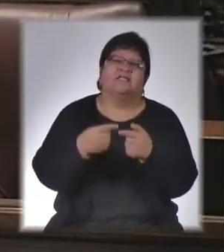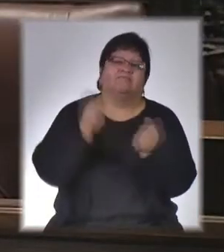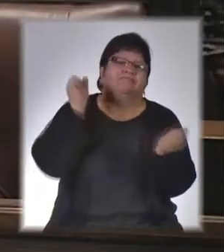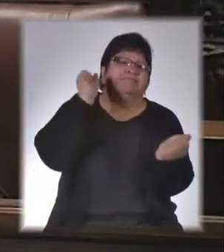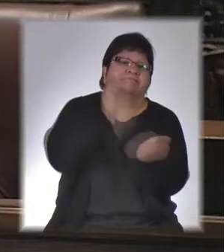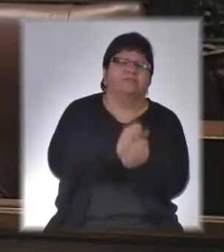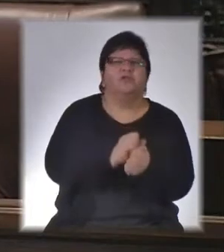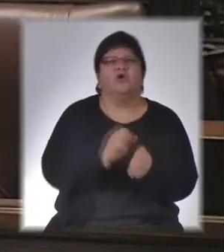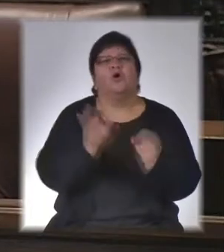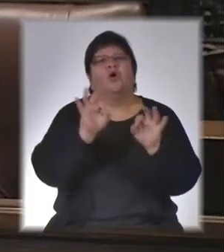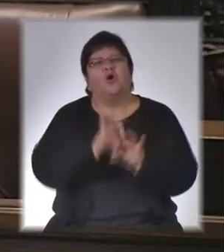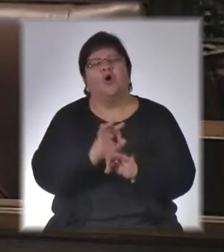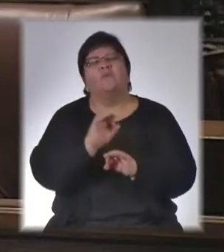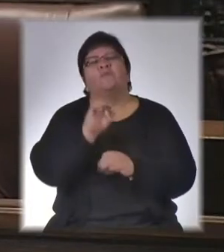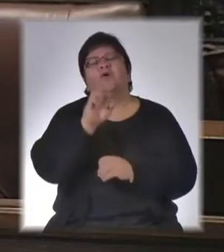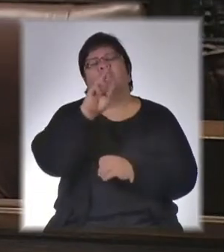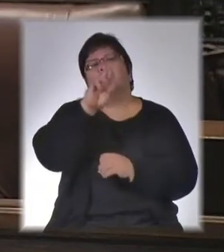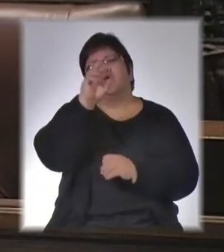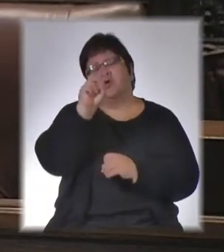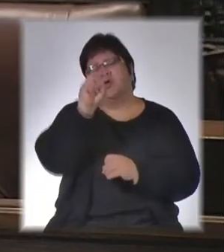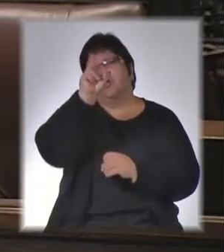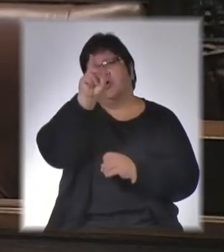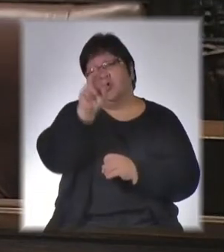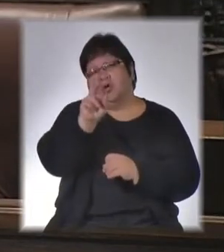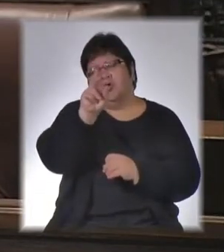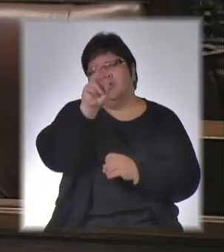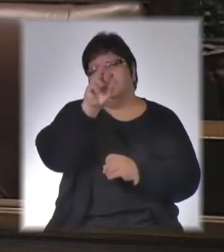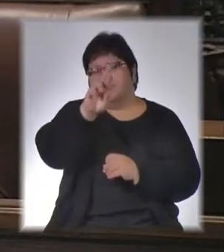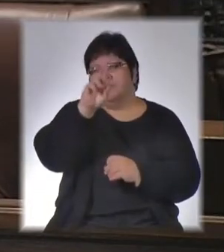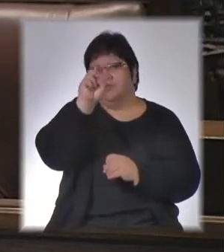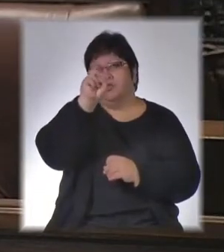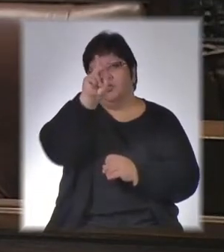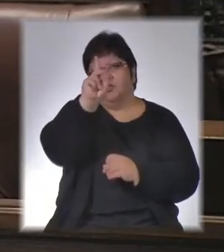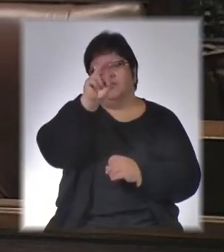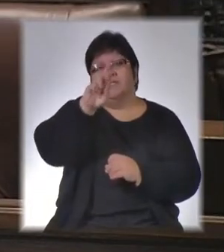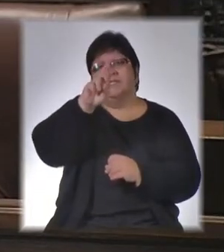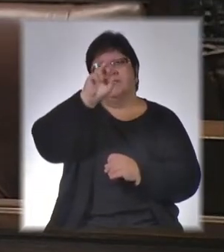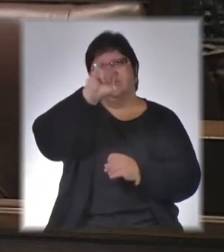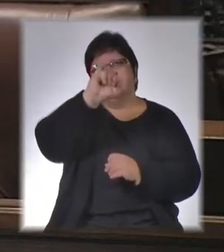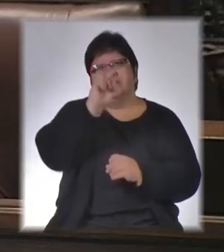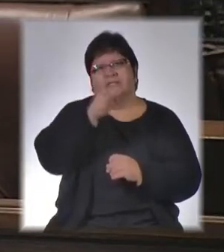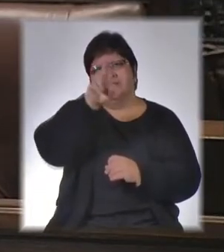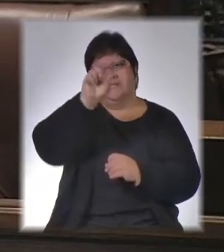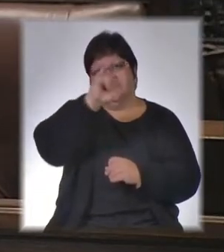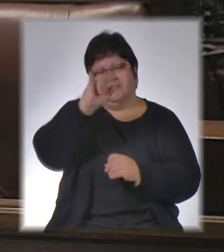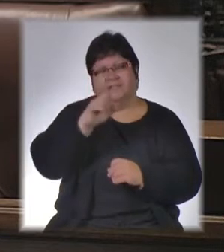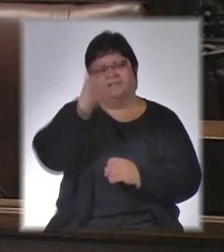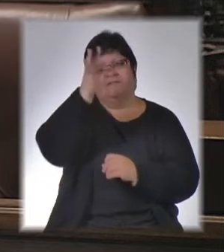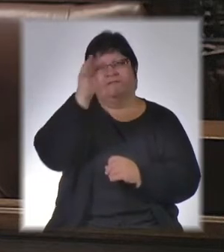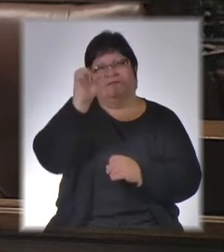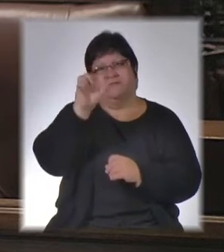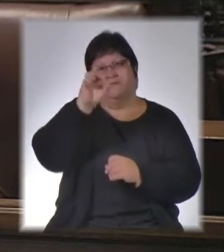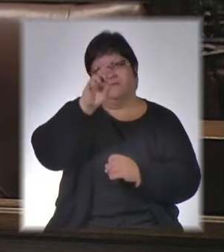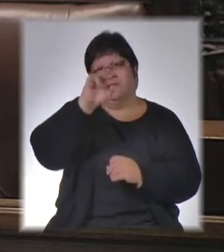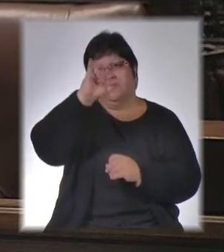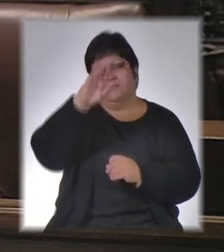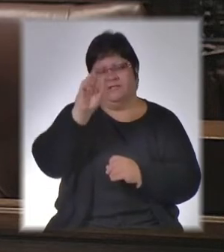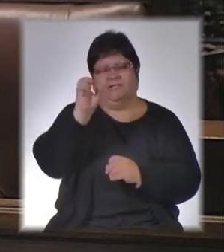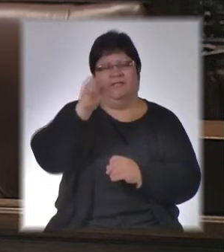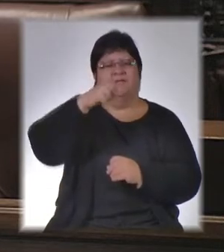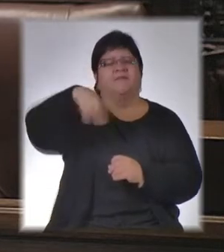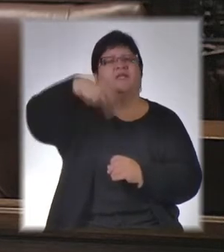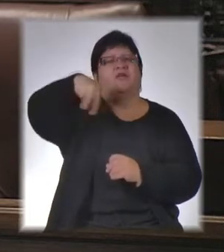reciente de Lauri Rodríguez Freire, culpable de homicidio muy especialmente agravado, del joven Iván Morales Generali, en noviembre del 74.